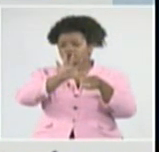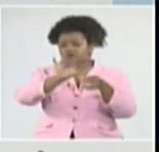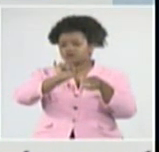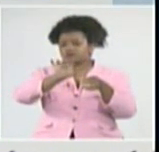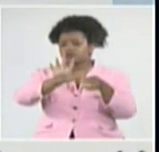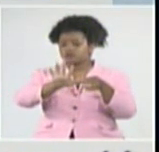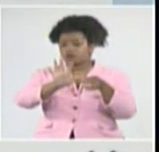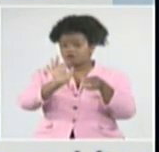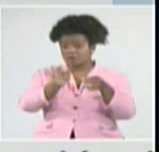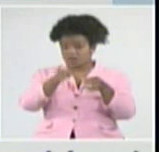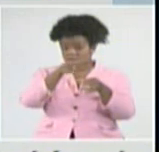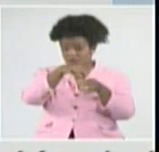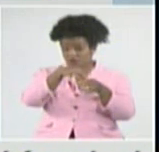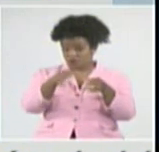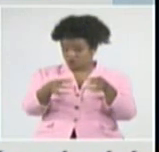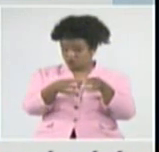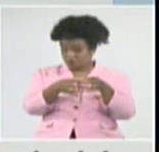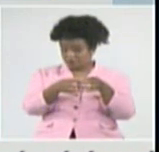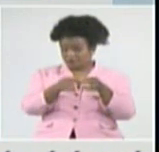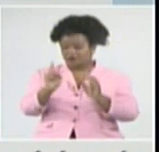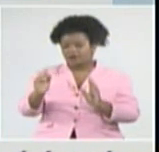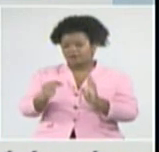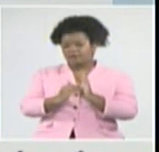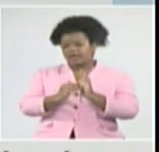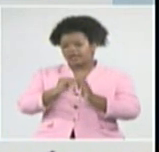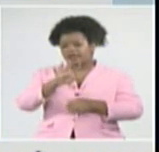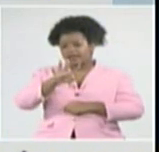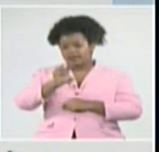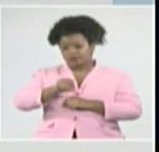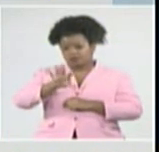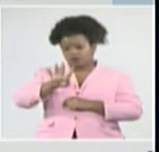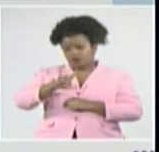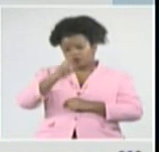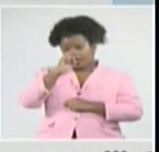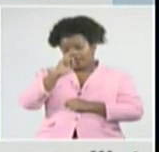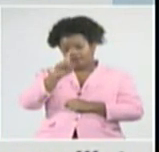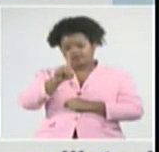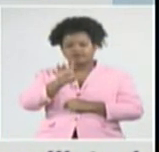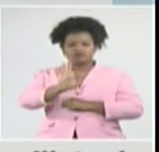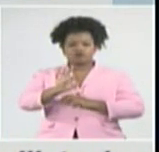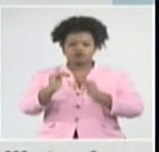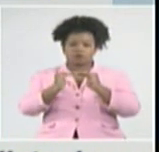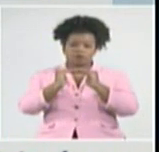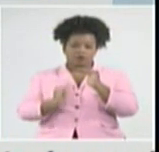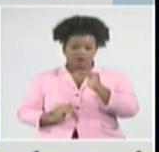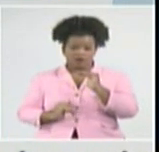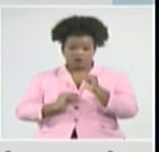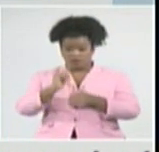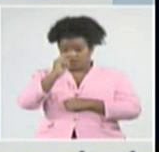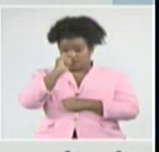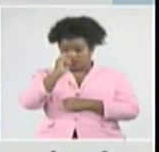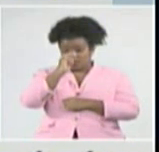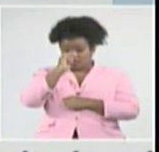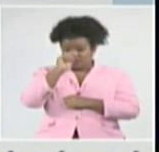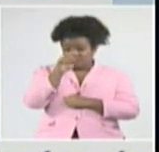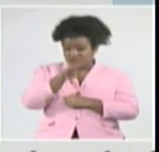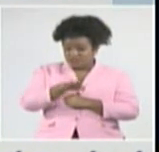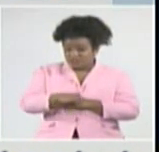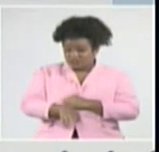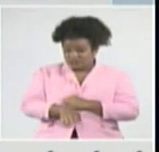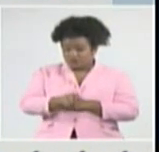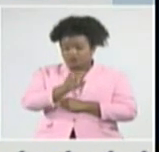1,504 con 18 años y menos, por lo tanto, en edades pediátricas, el 22